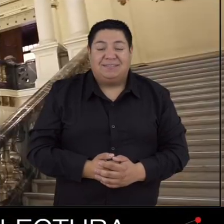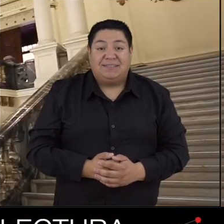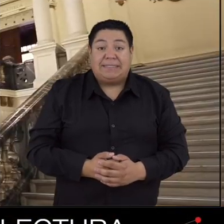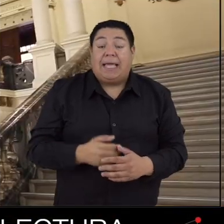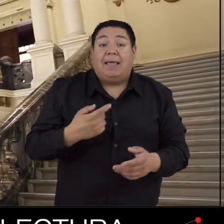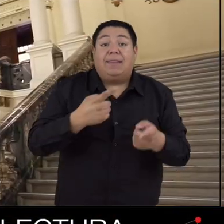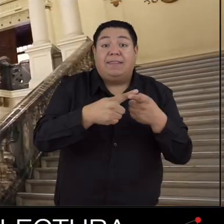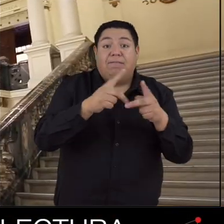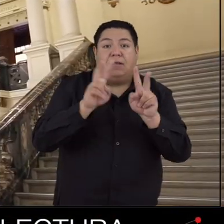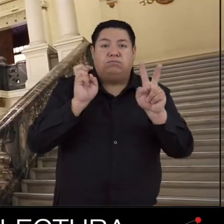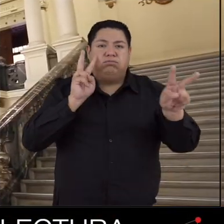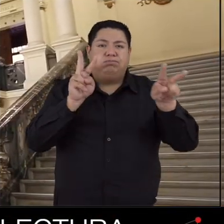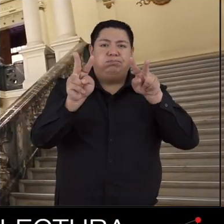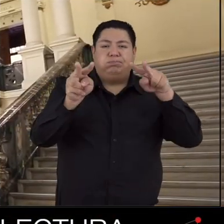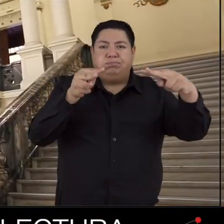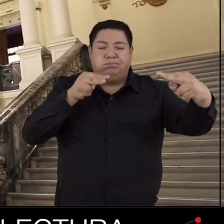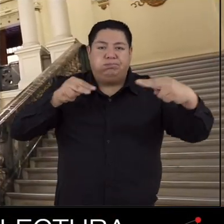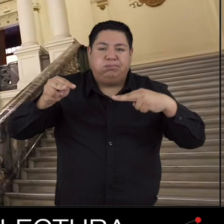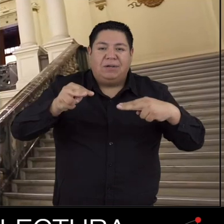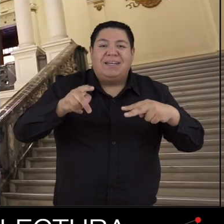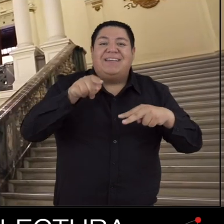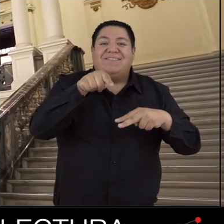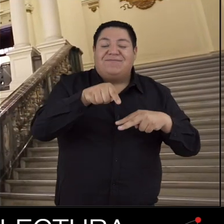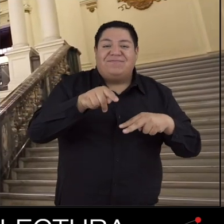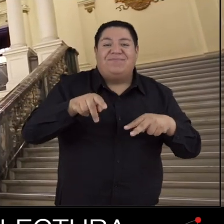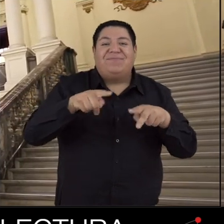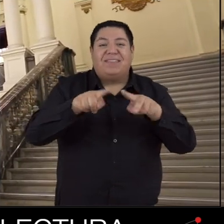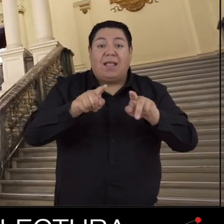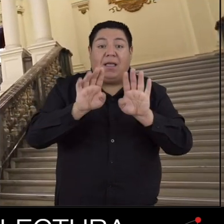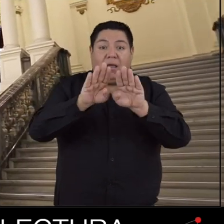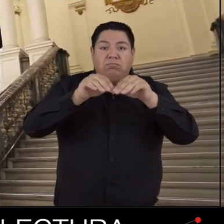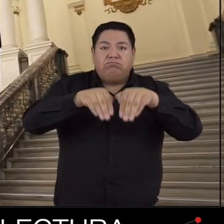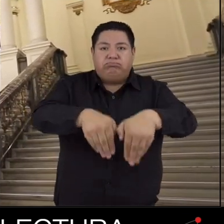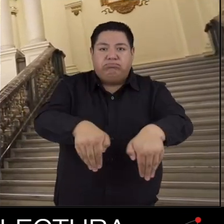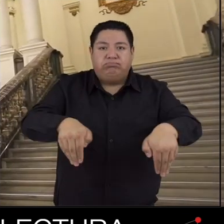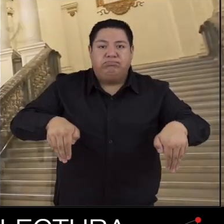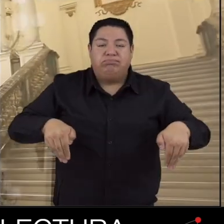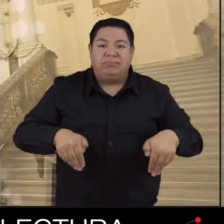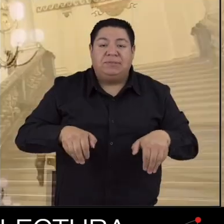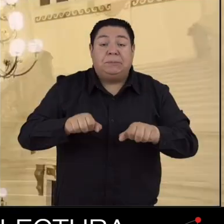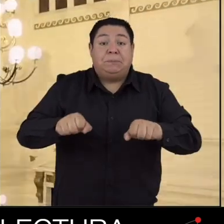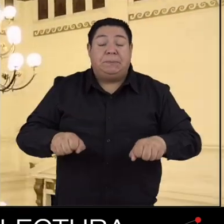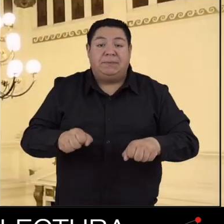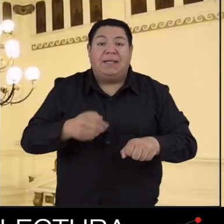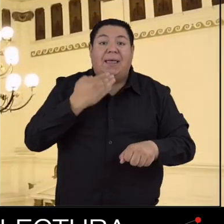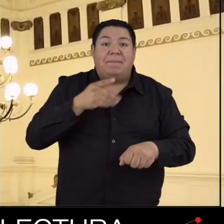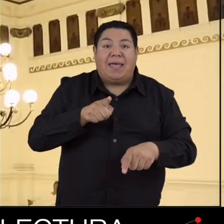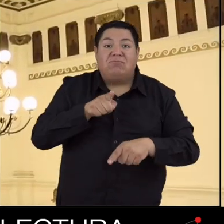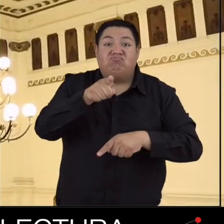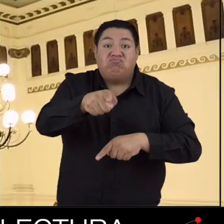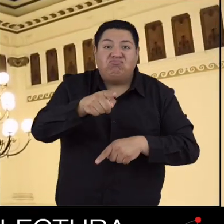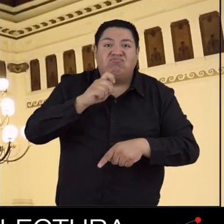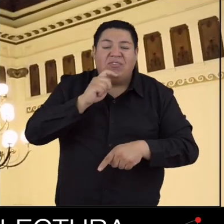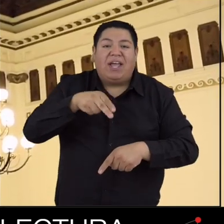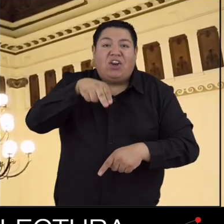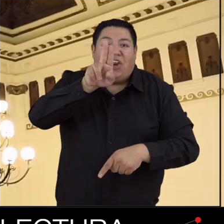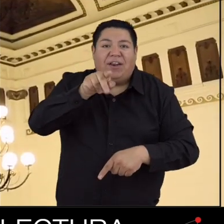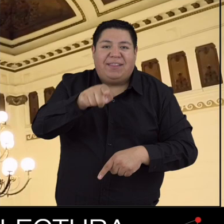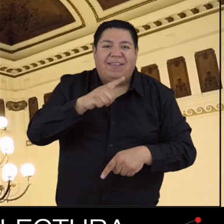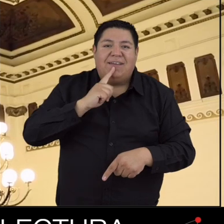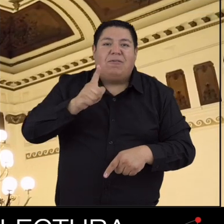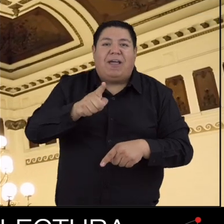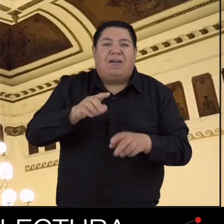Desde diversos ángulos se puede observar un hermoso balcón circular y en el centro del borde norte se aprecia un